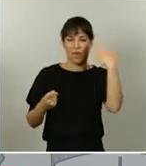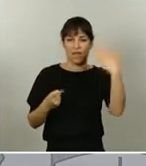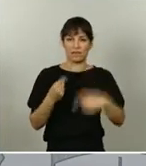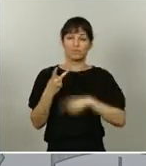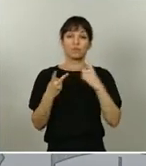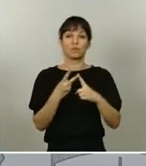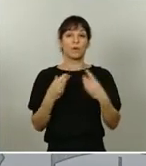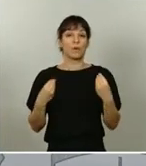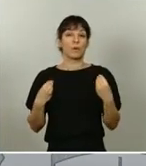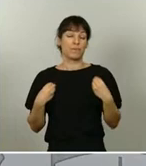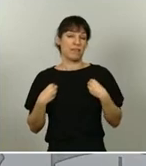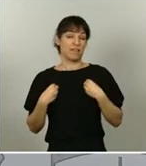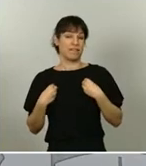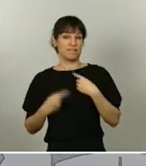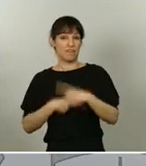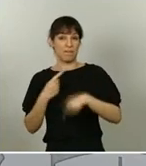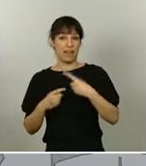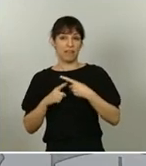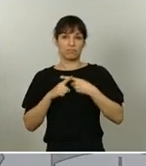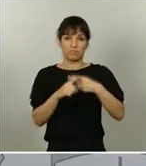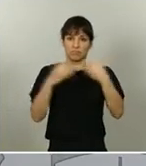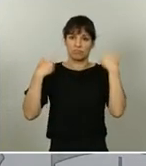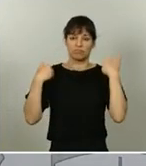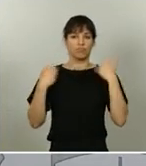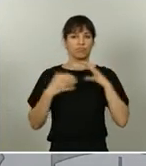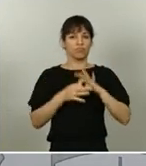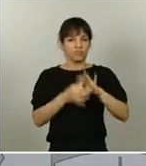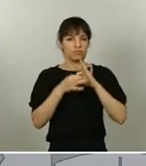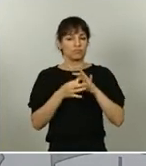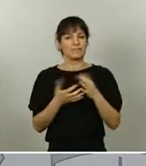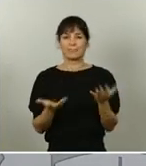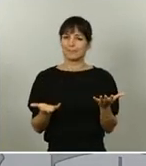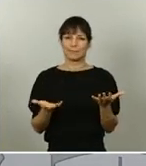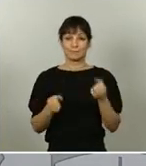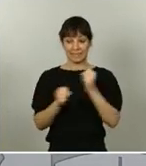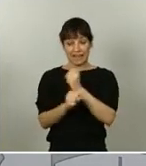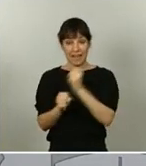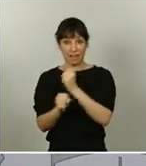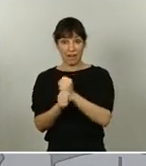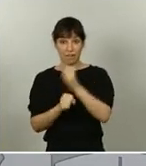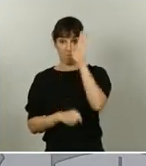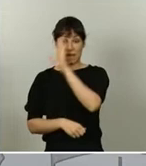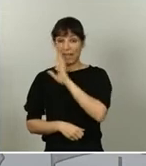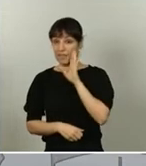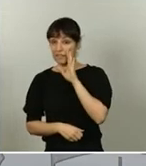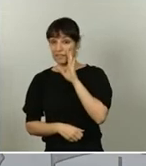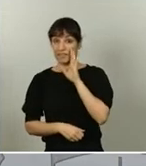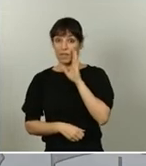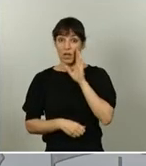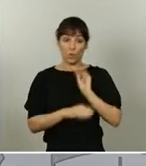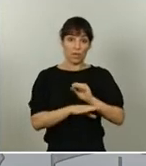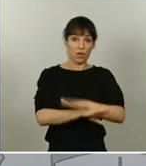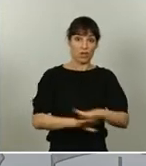la corresponsabilidad familiar, cómo se compatibiliza el trabajo de los padres y madres y el cuidado de los niños y niñas.